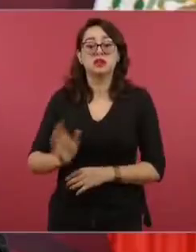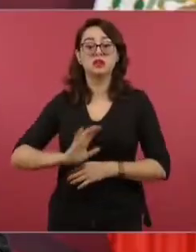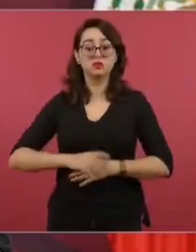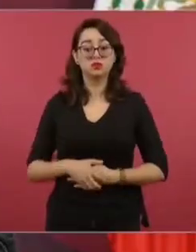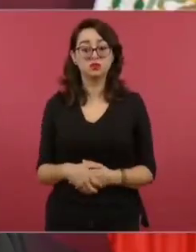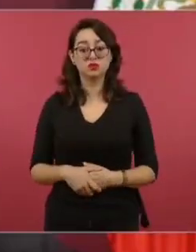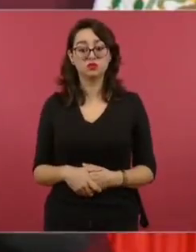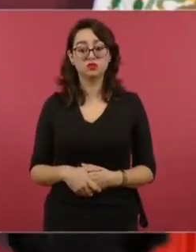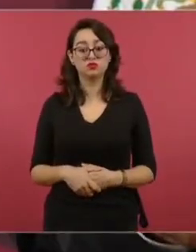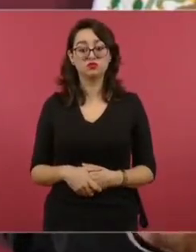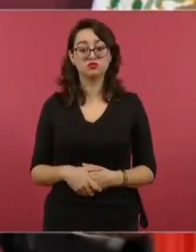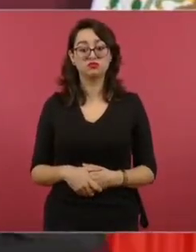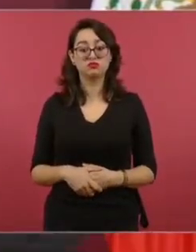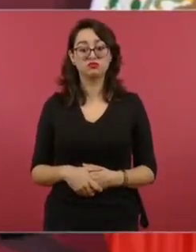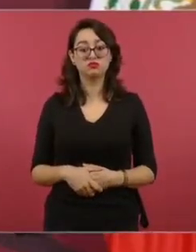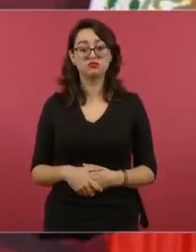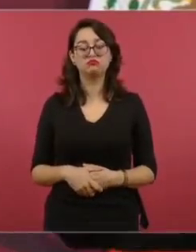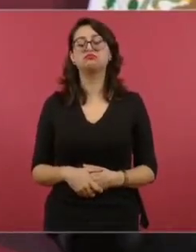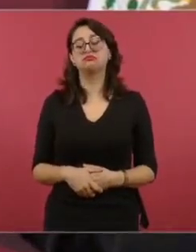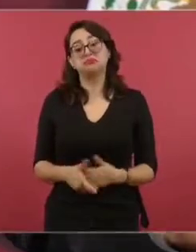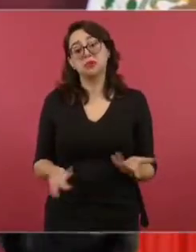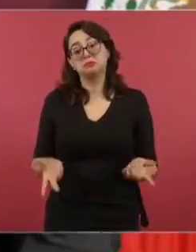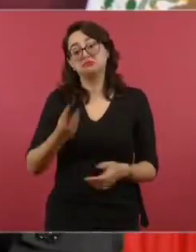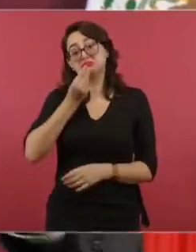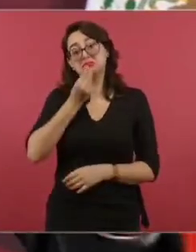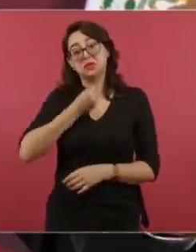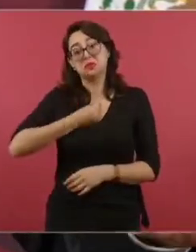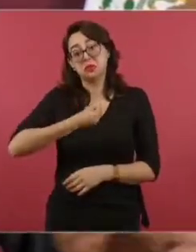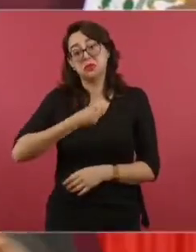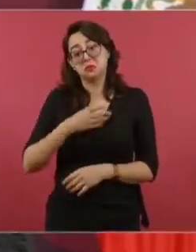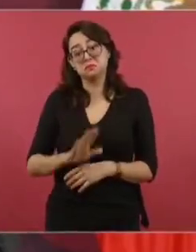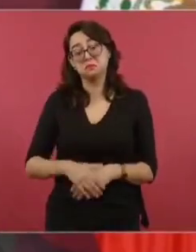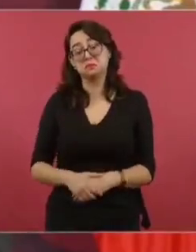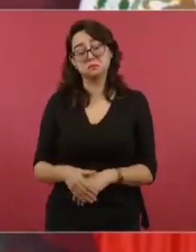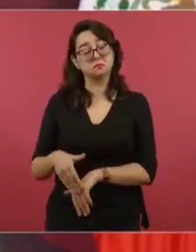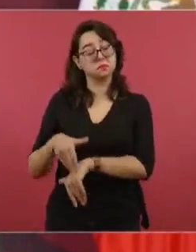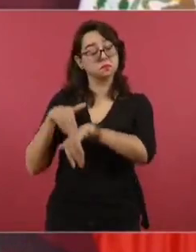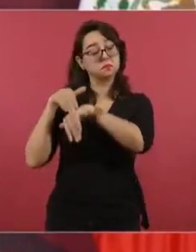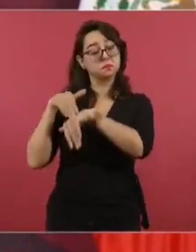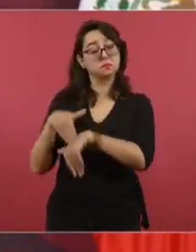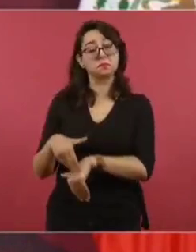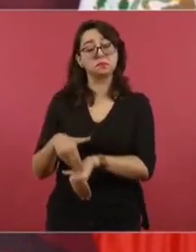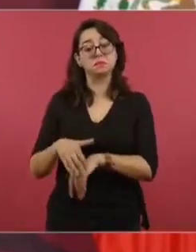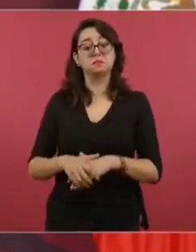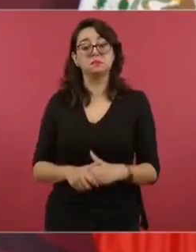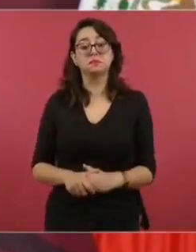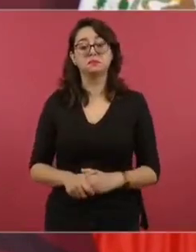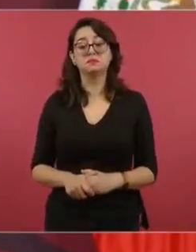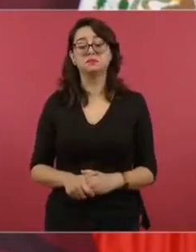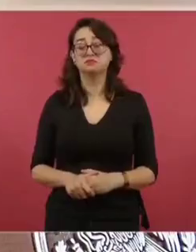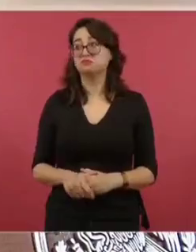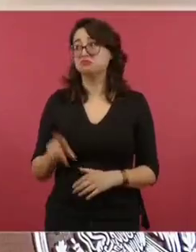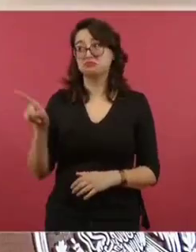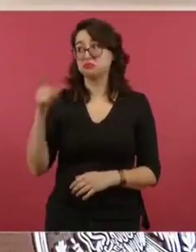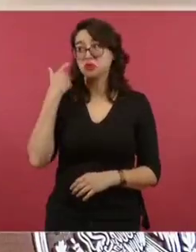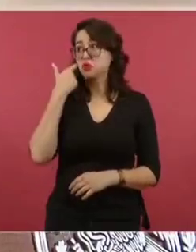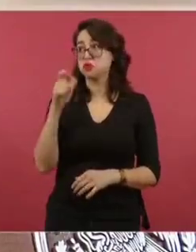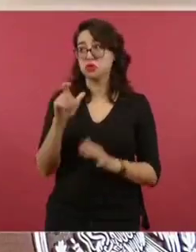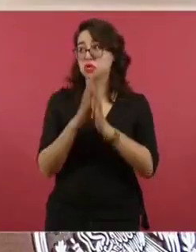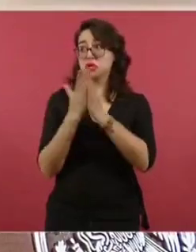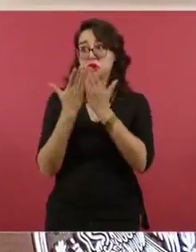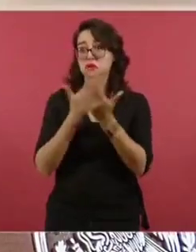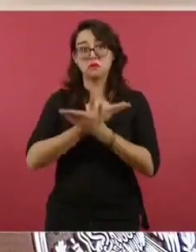Pues vamos a respetar esa decisión,